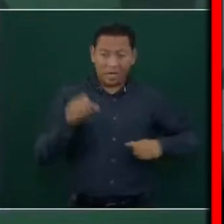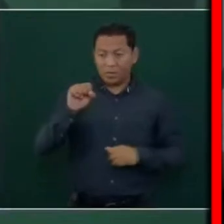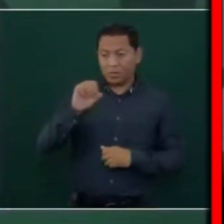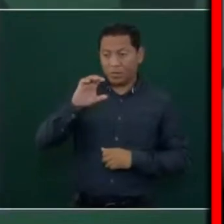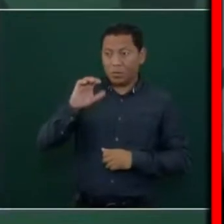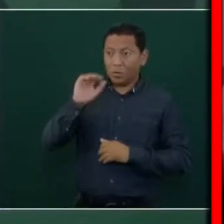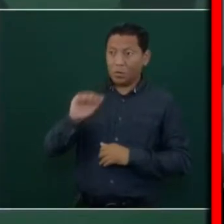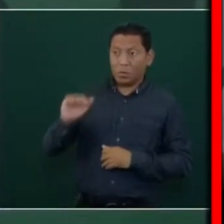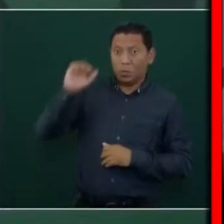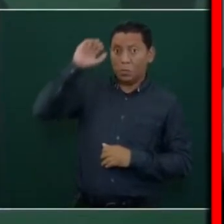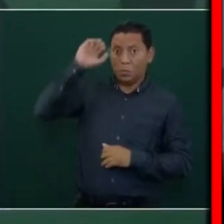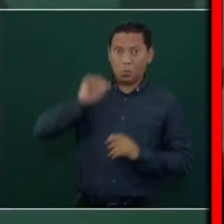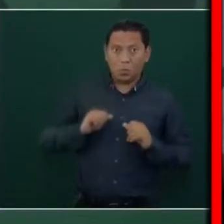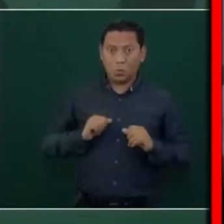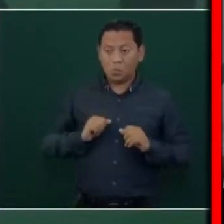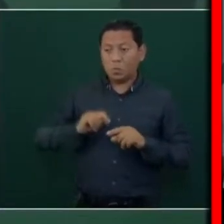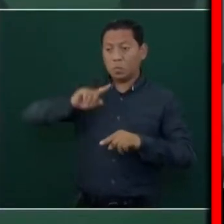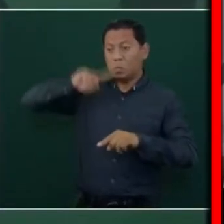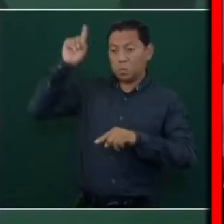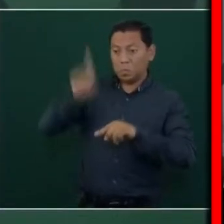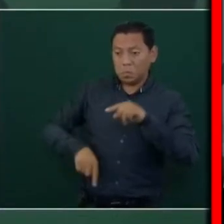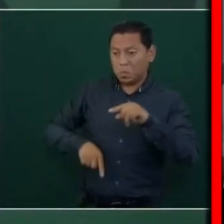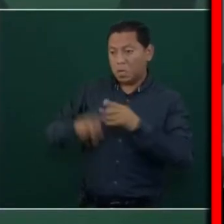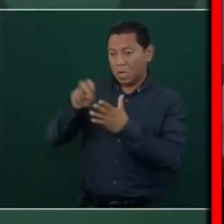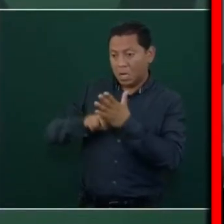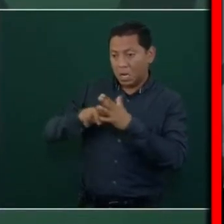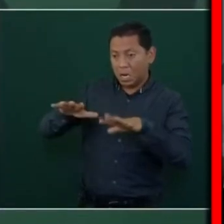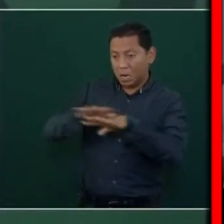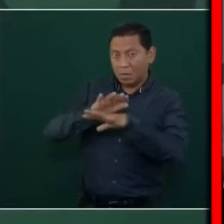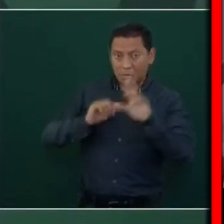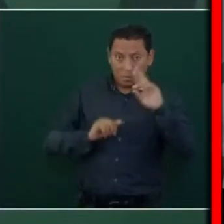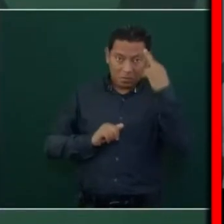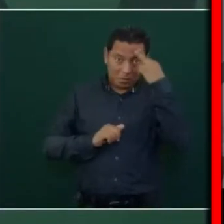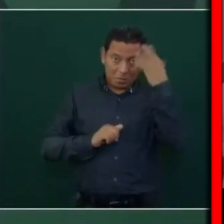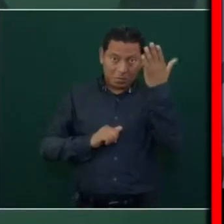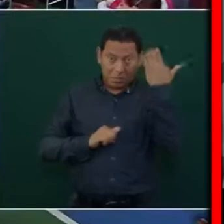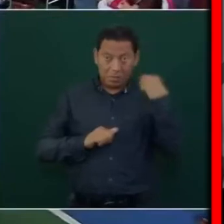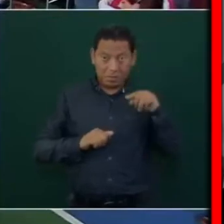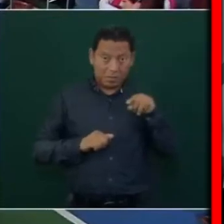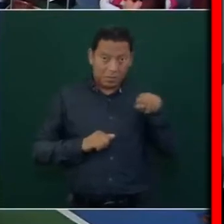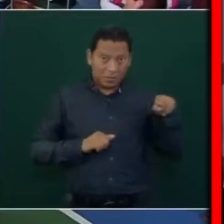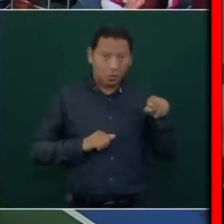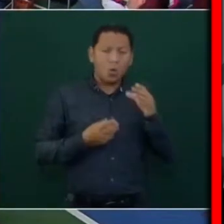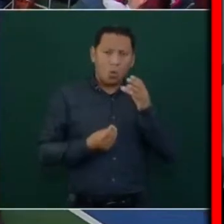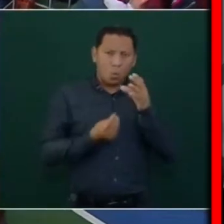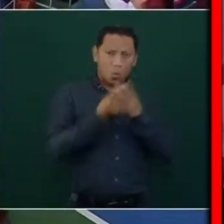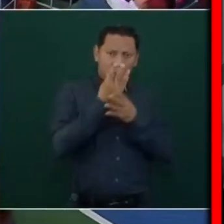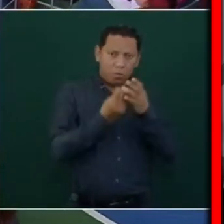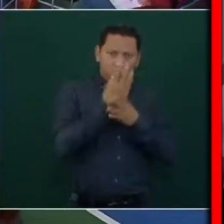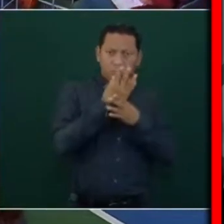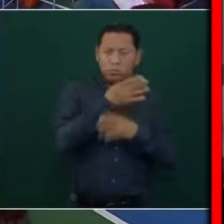de renovarla con otros ministros,